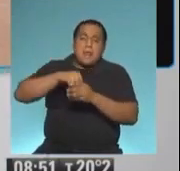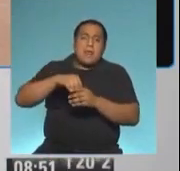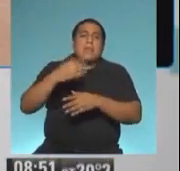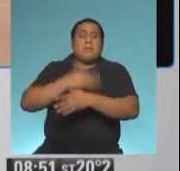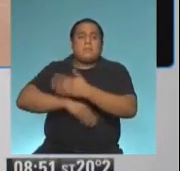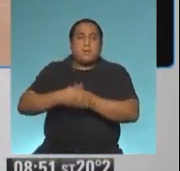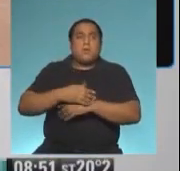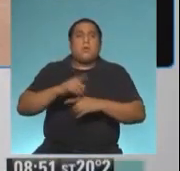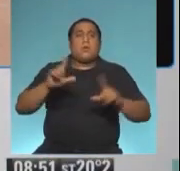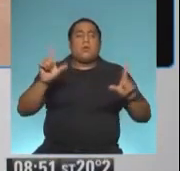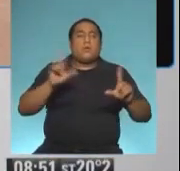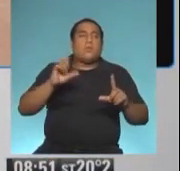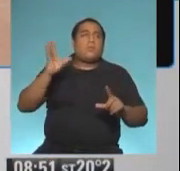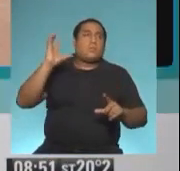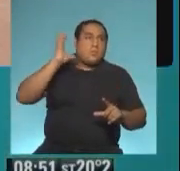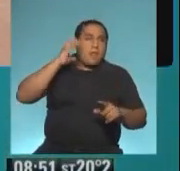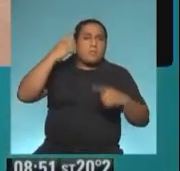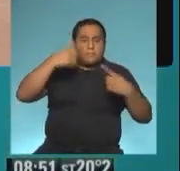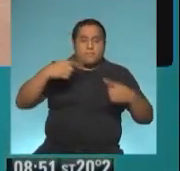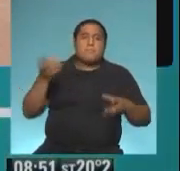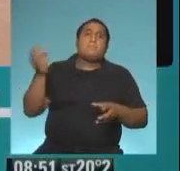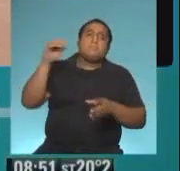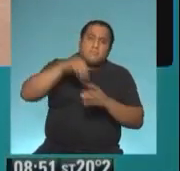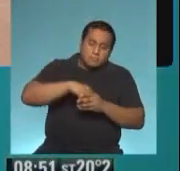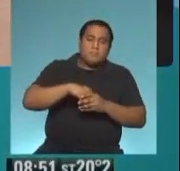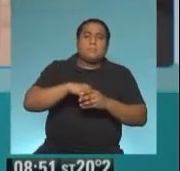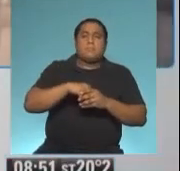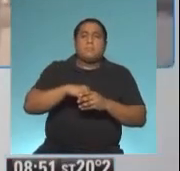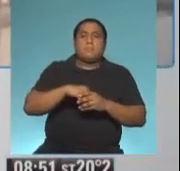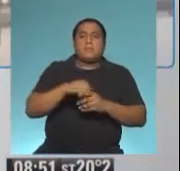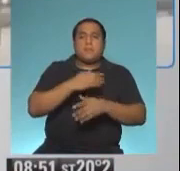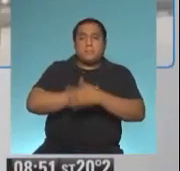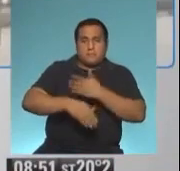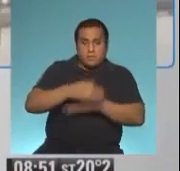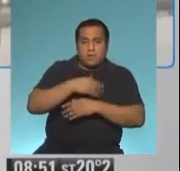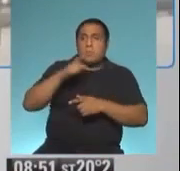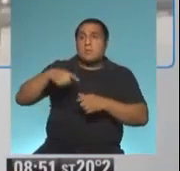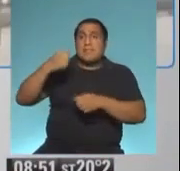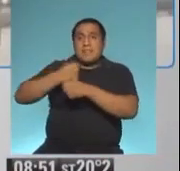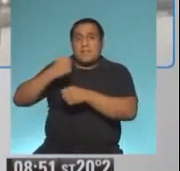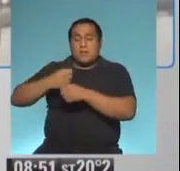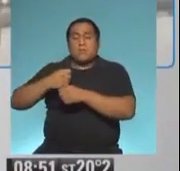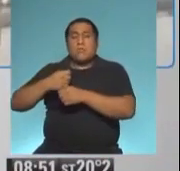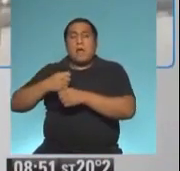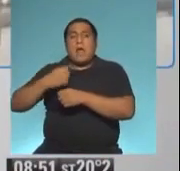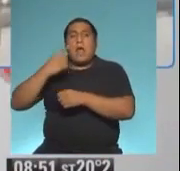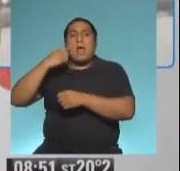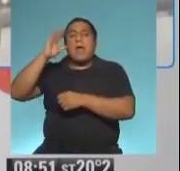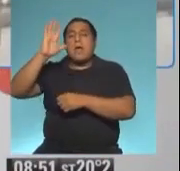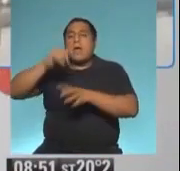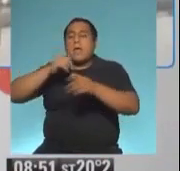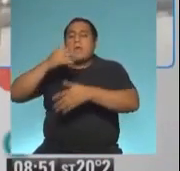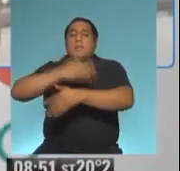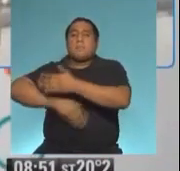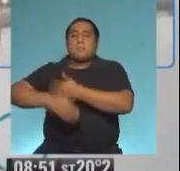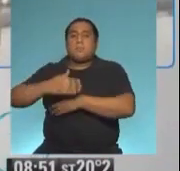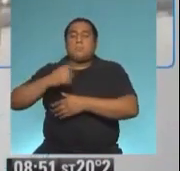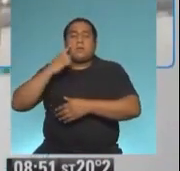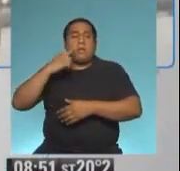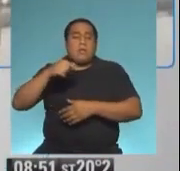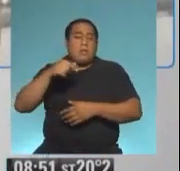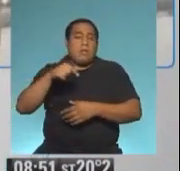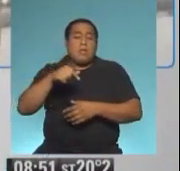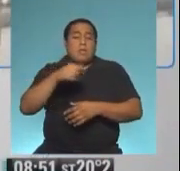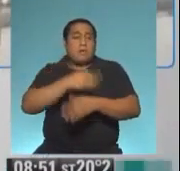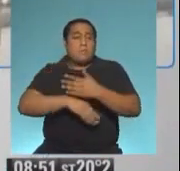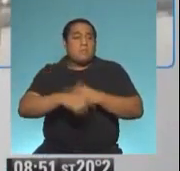comunicación, en la cabeza y en las prioridades de los empleadores y quienes dan trabajo para derrotar a la desocupación en